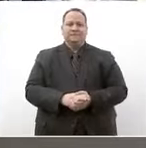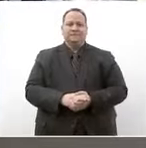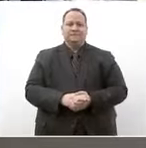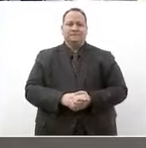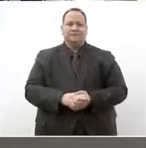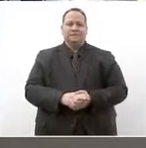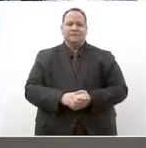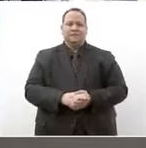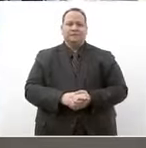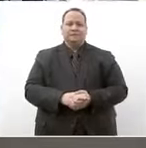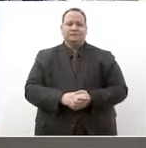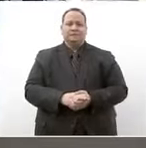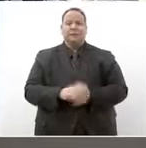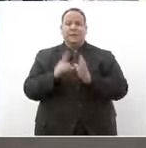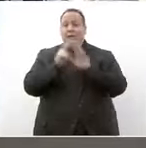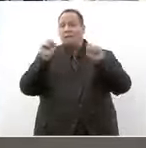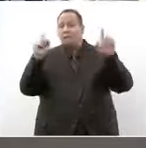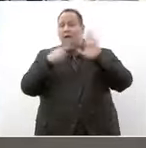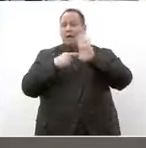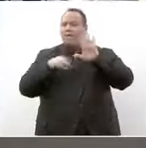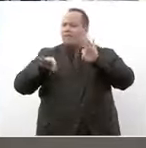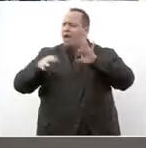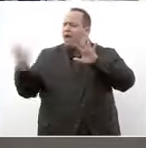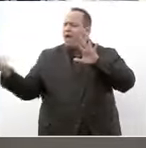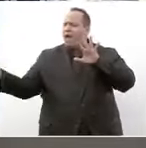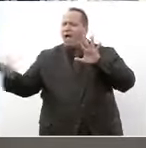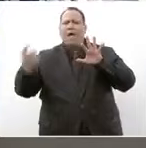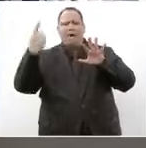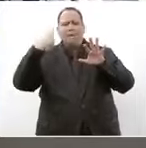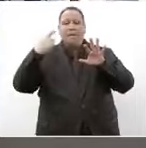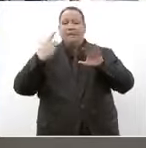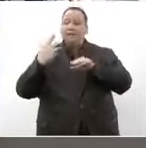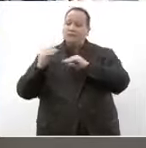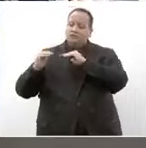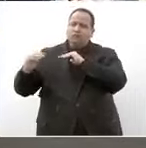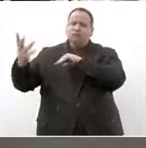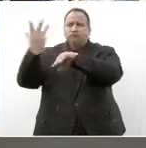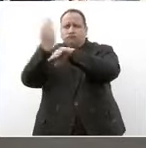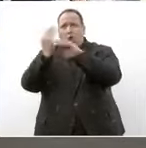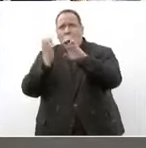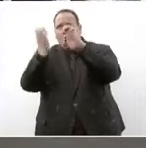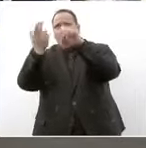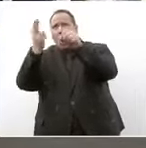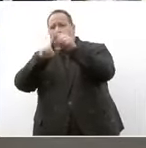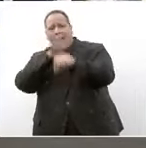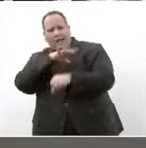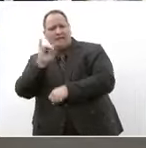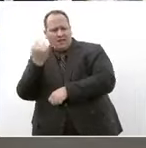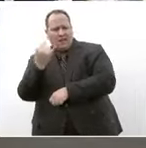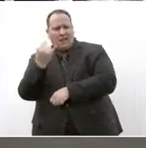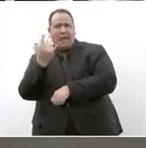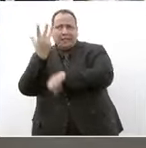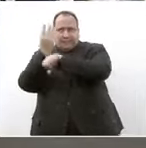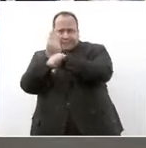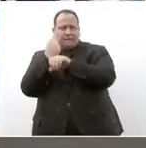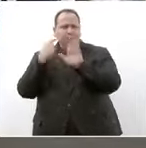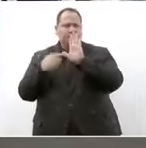procedemos con la proyección del video de los trabajos realizados para la rehabilitación integral del Hospital General de Tijuana